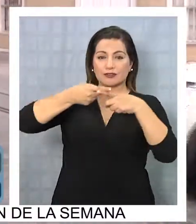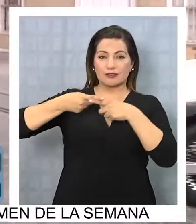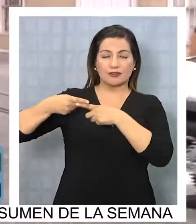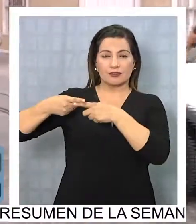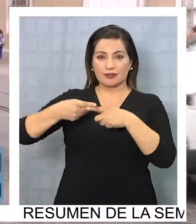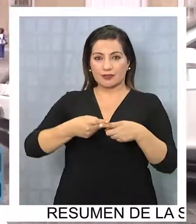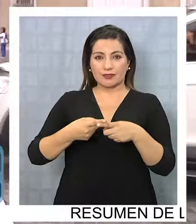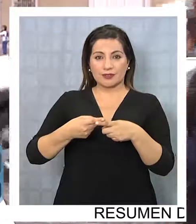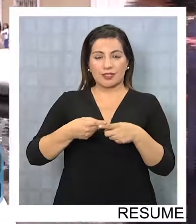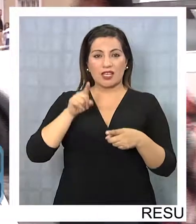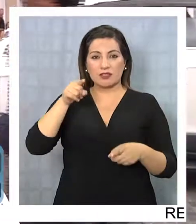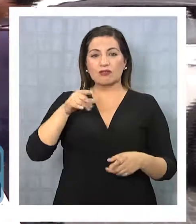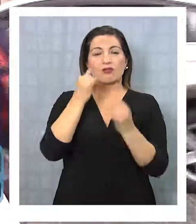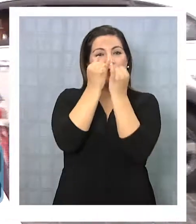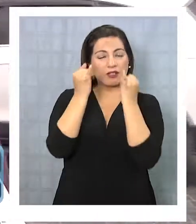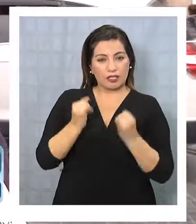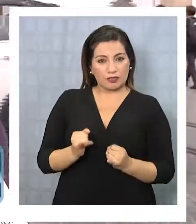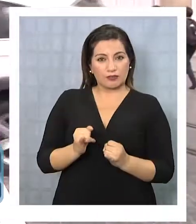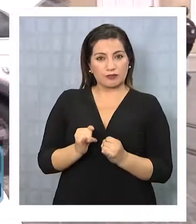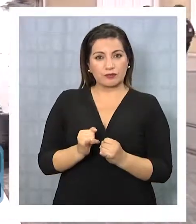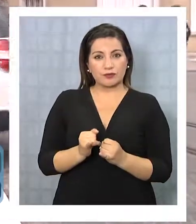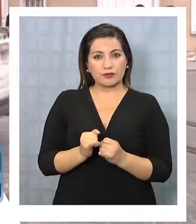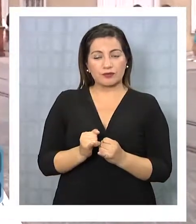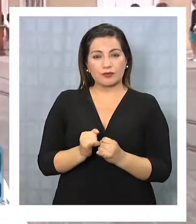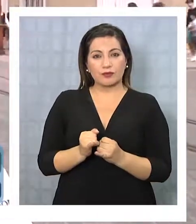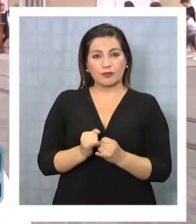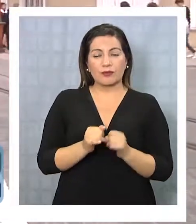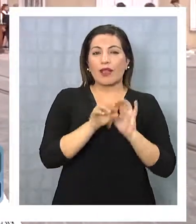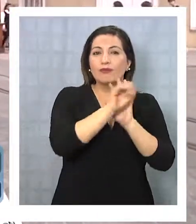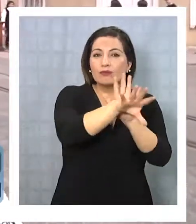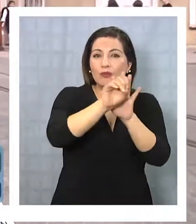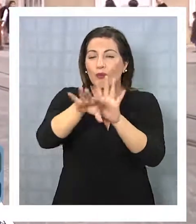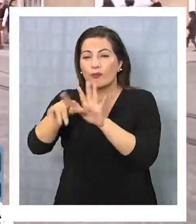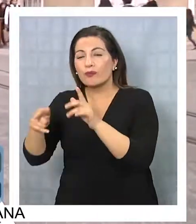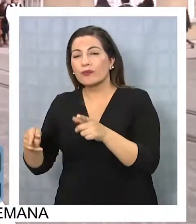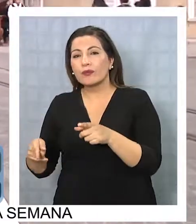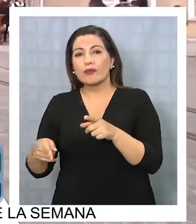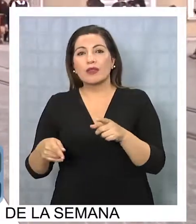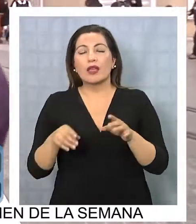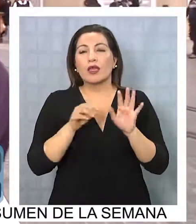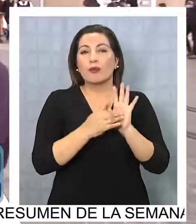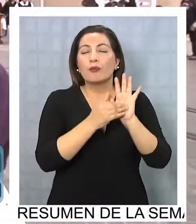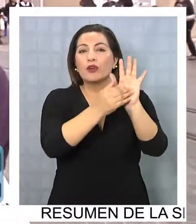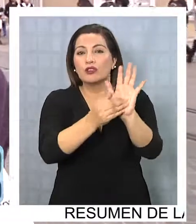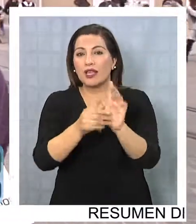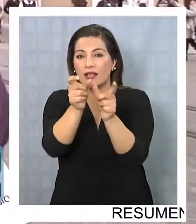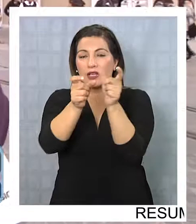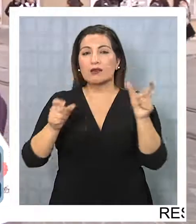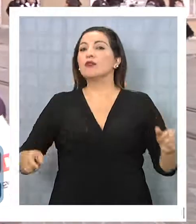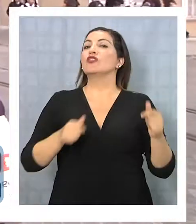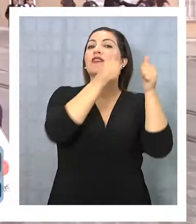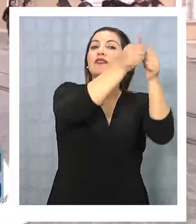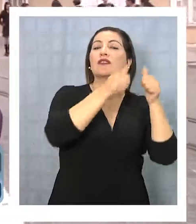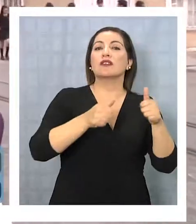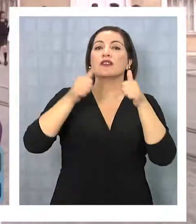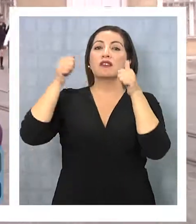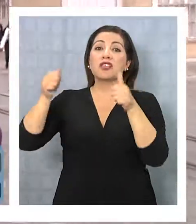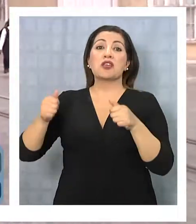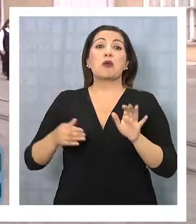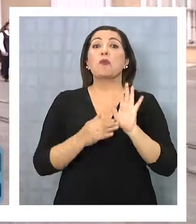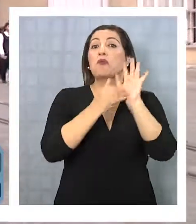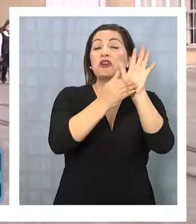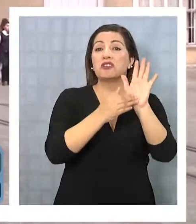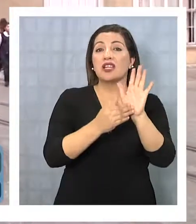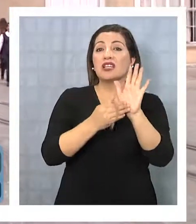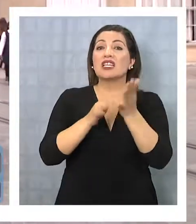digamos, un método de, digamos, de promocionar a los candidatos para que puedan hacer publicidad y sin costo alguno,